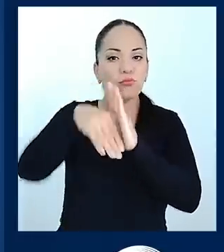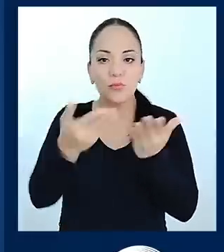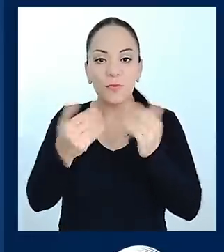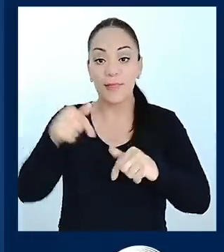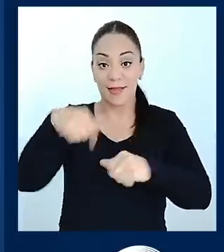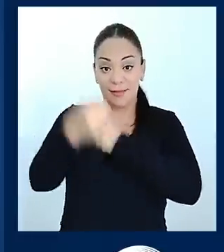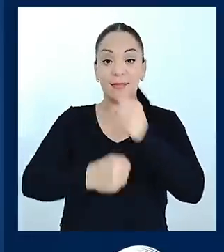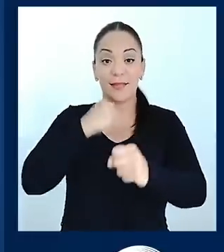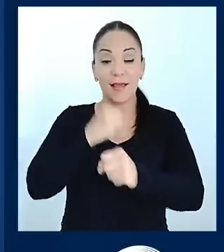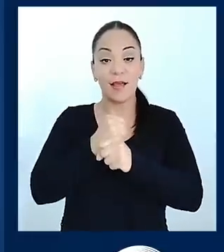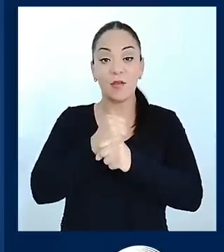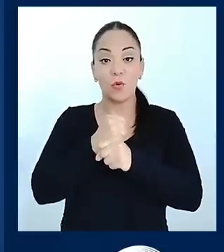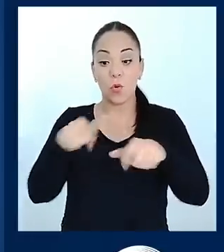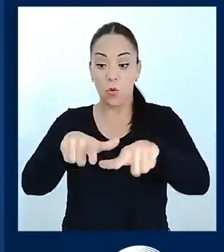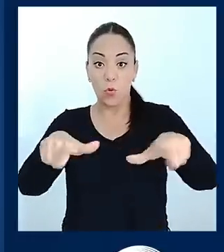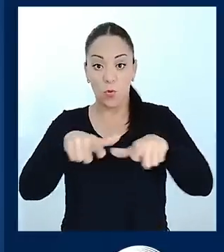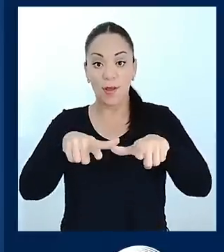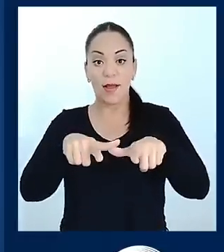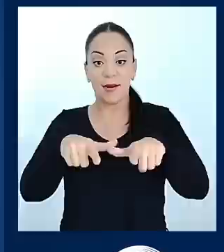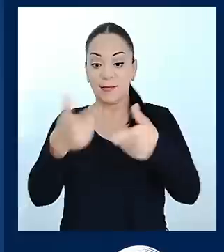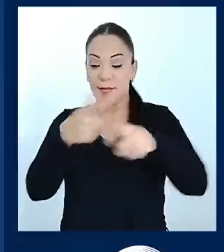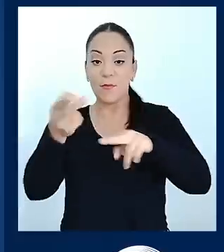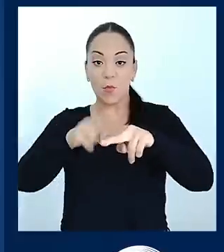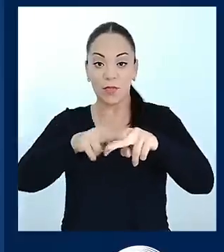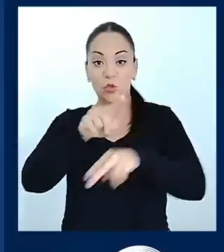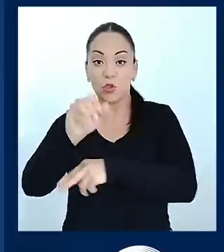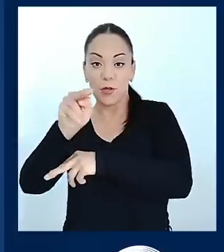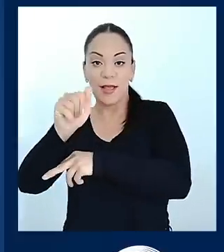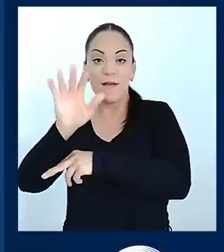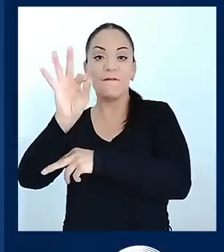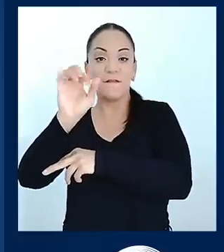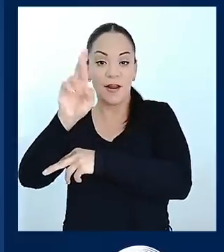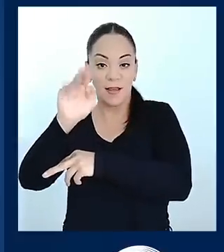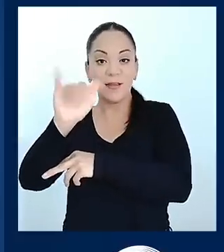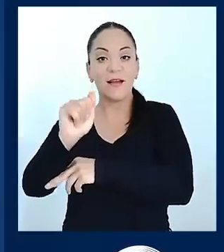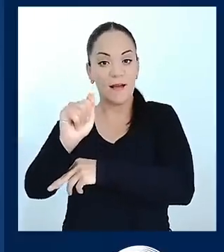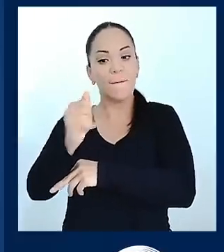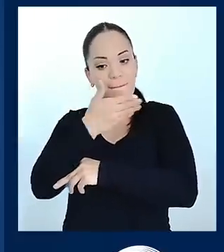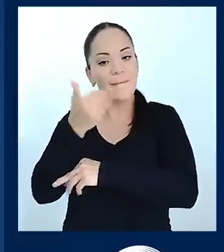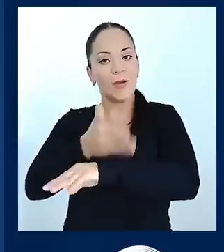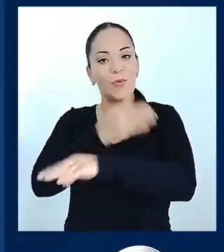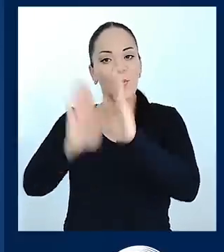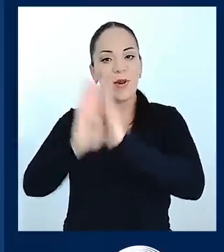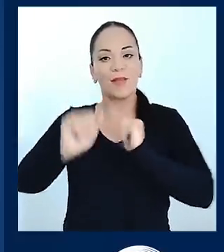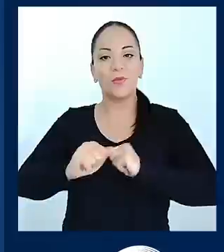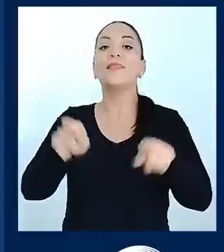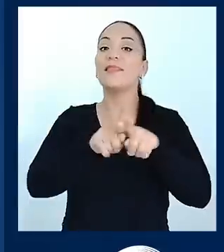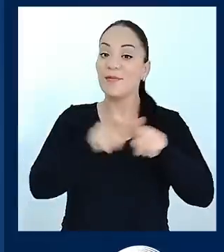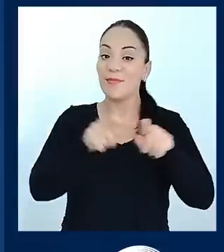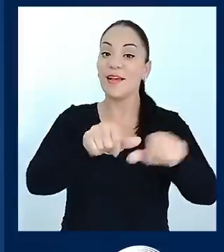zonas francas van volando, hasta la construcción subió 3.8%.